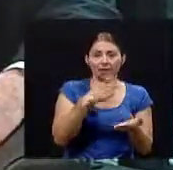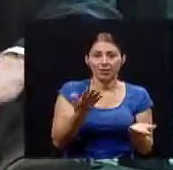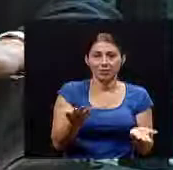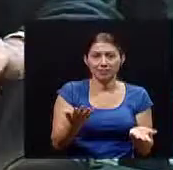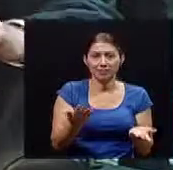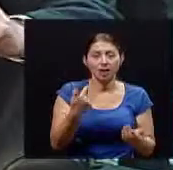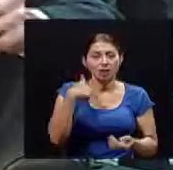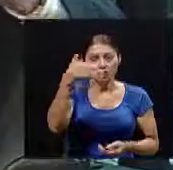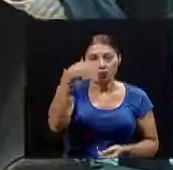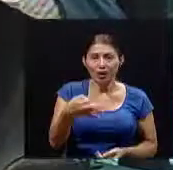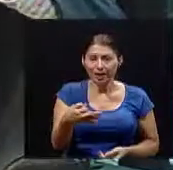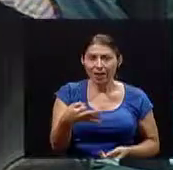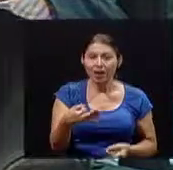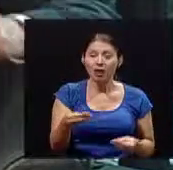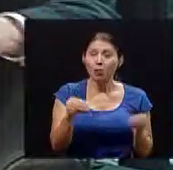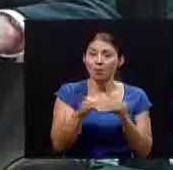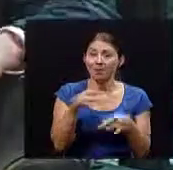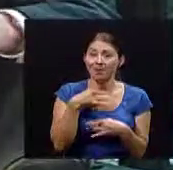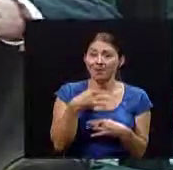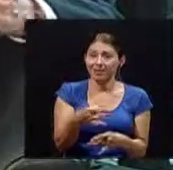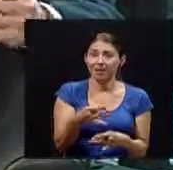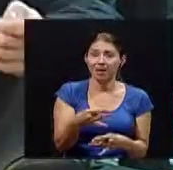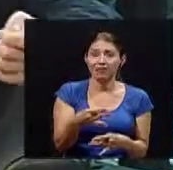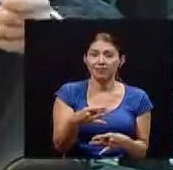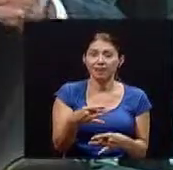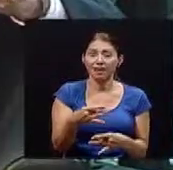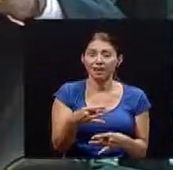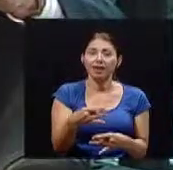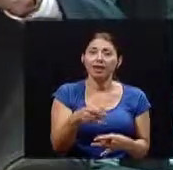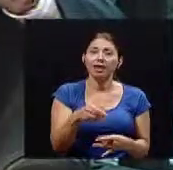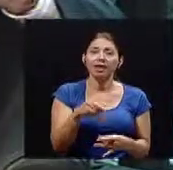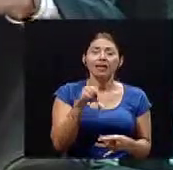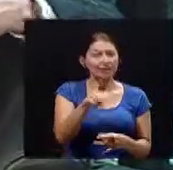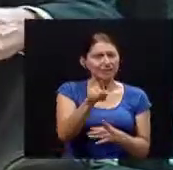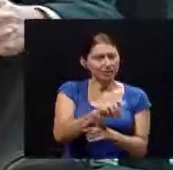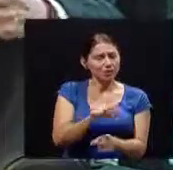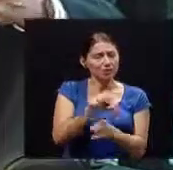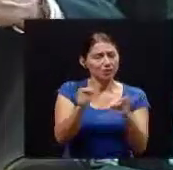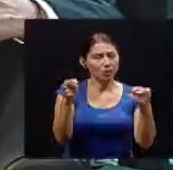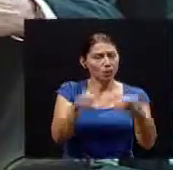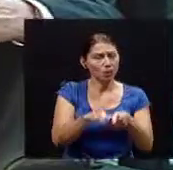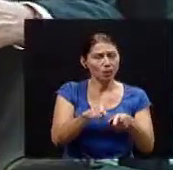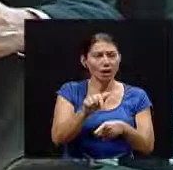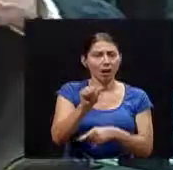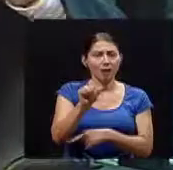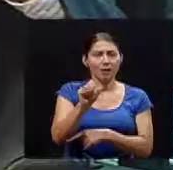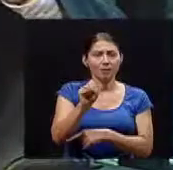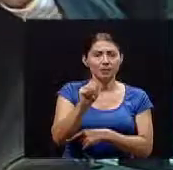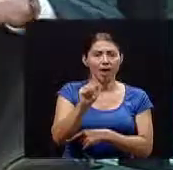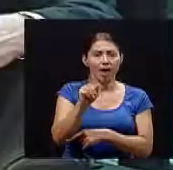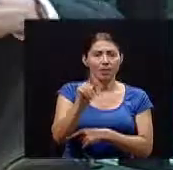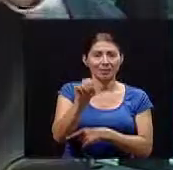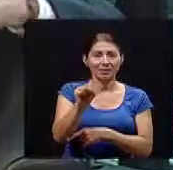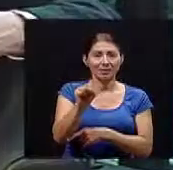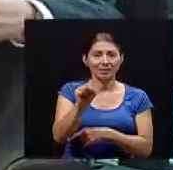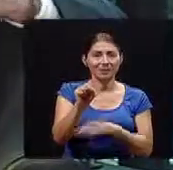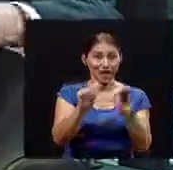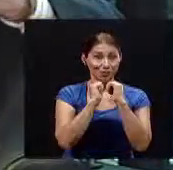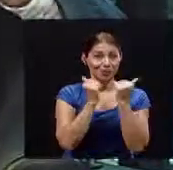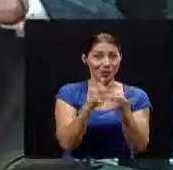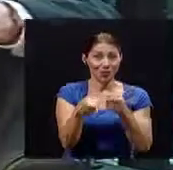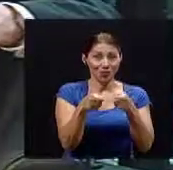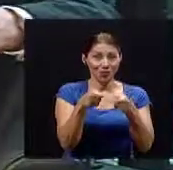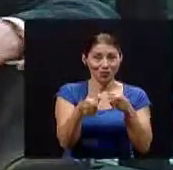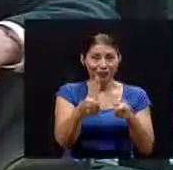y yo creo que lo más interesante que ha tenido este tipo de fenómeno de las mismas asadas es que la gente local